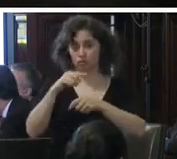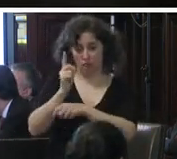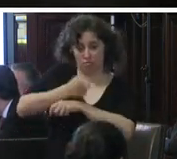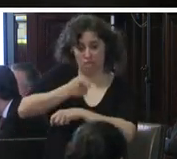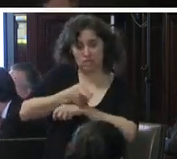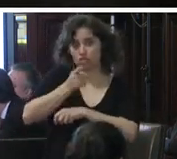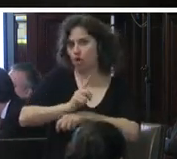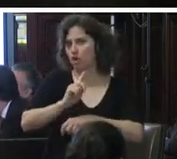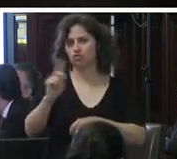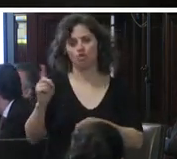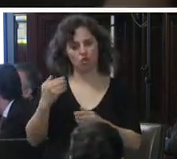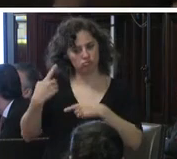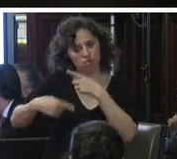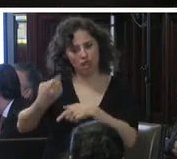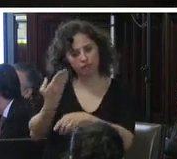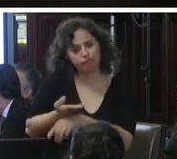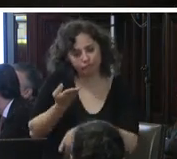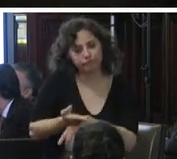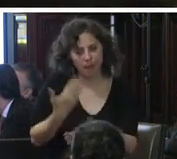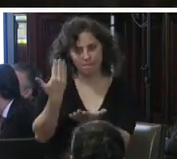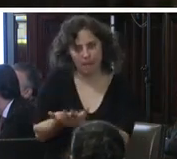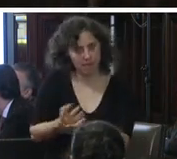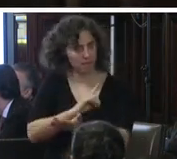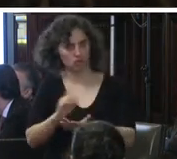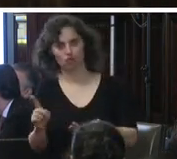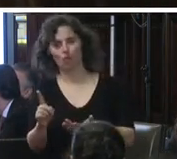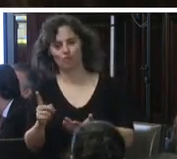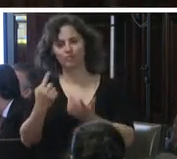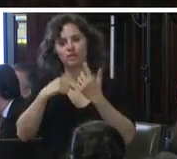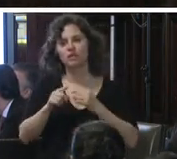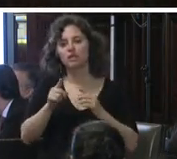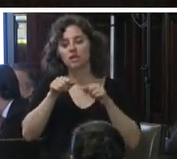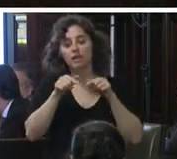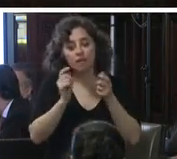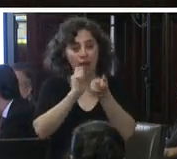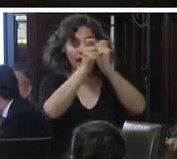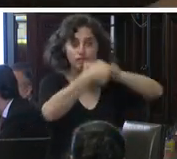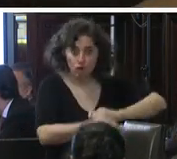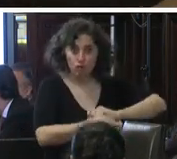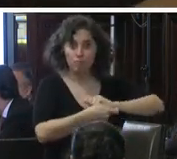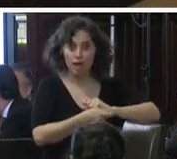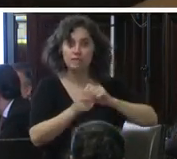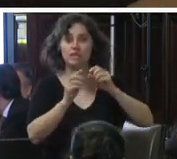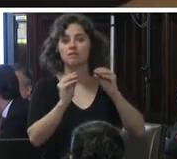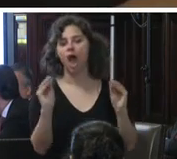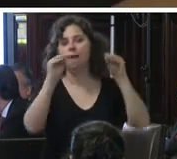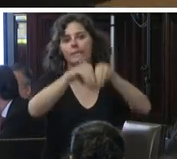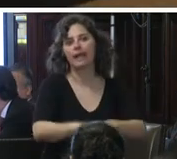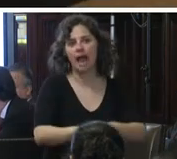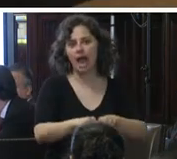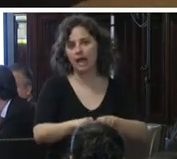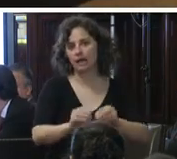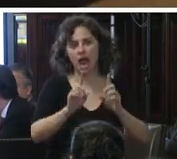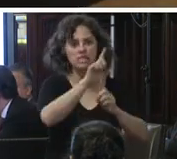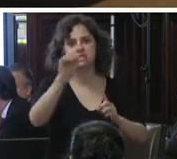es no insistir en el planteamiento y llevar la reforma a su aplicación cabal